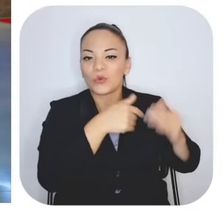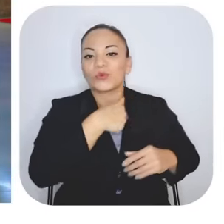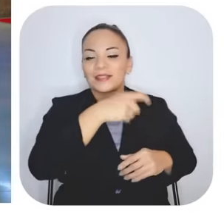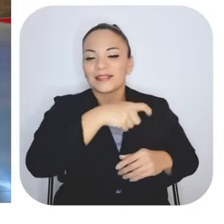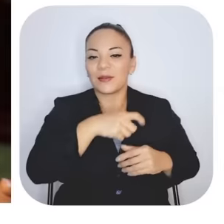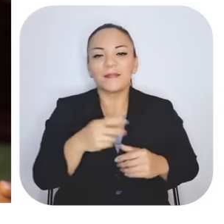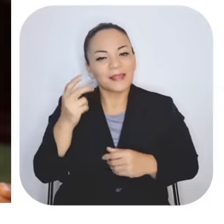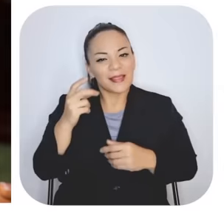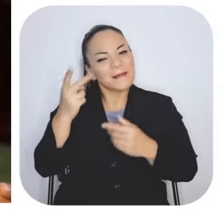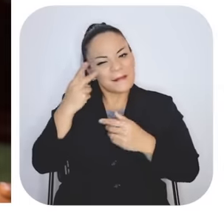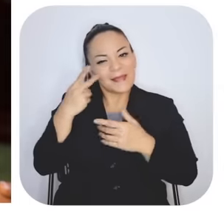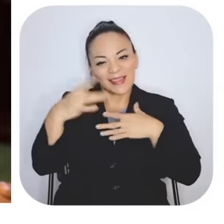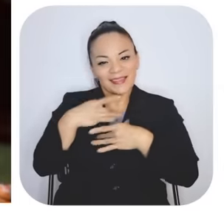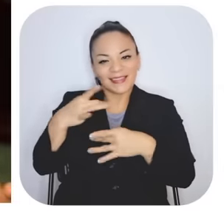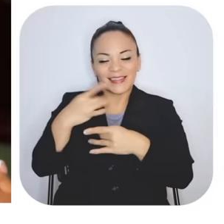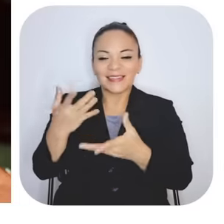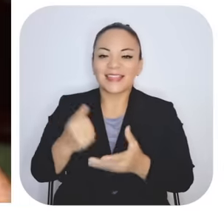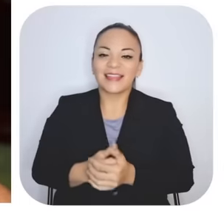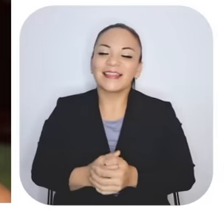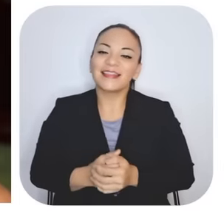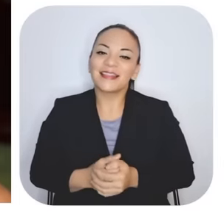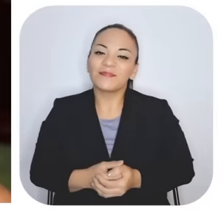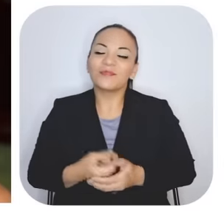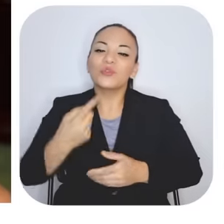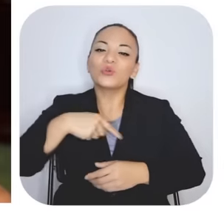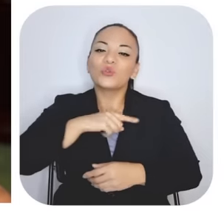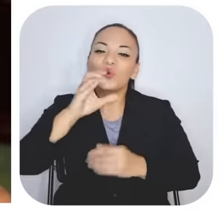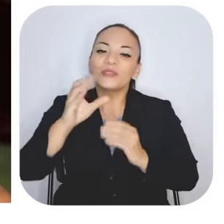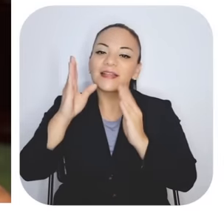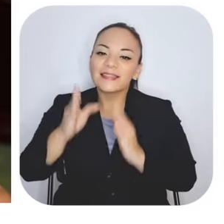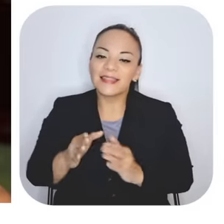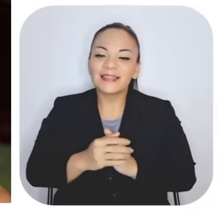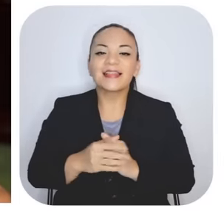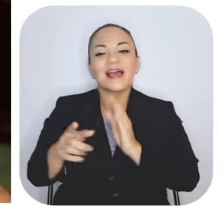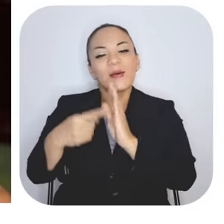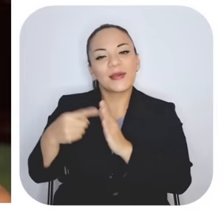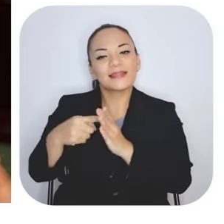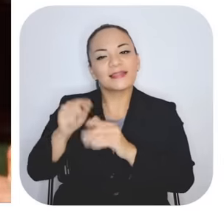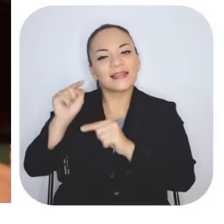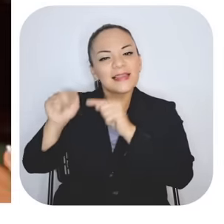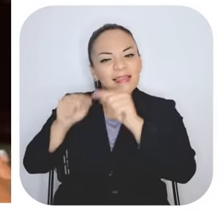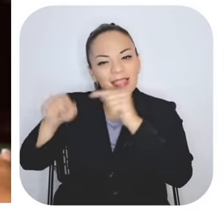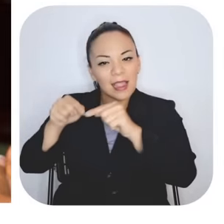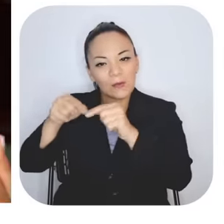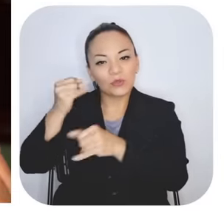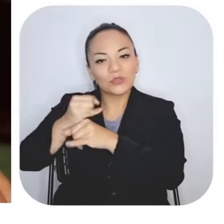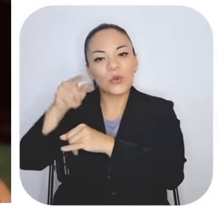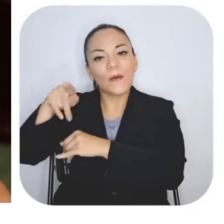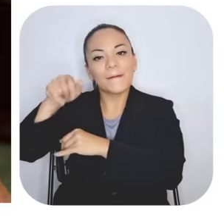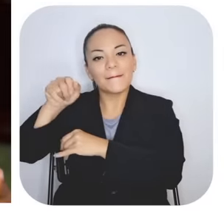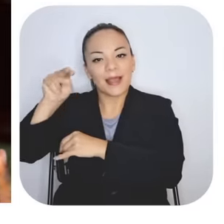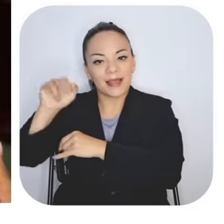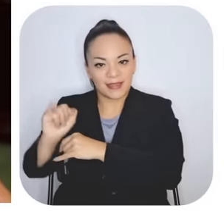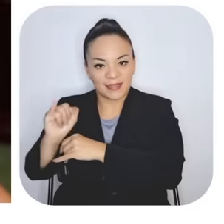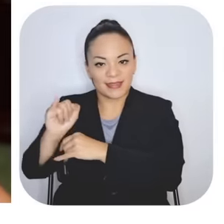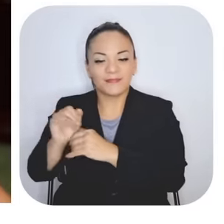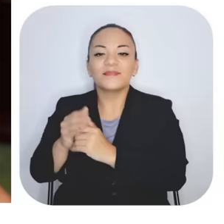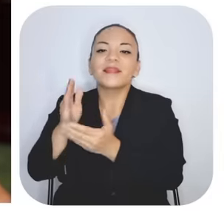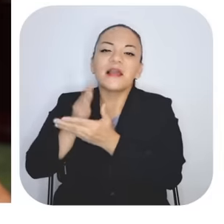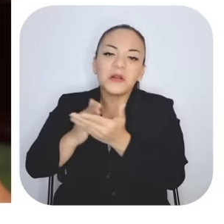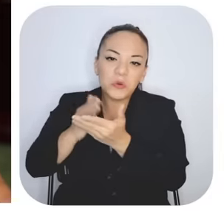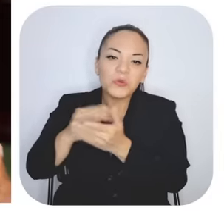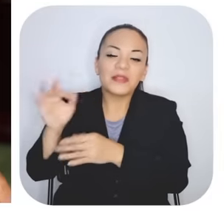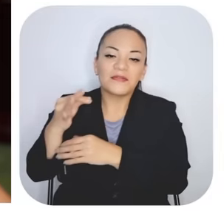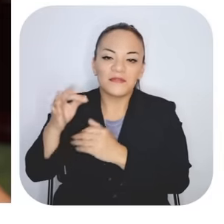necesitaba. Vean qué interesante, porque nosotros los costarricenses tendemos a ser críticos del PANI. en